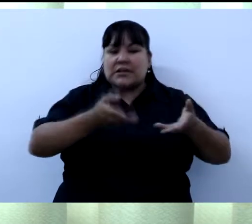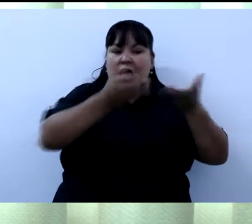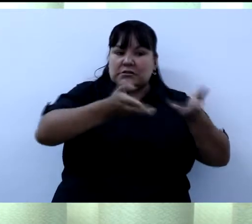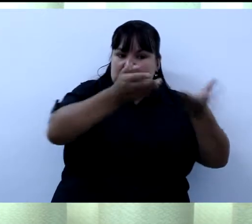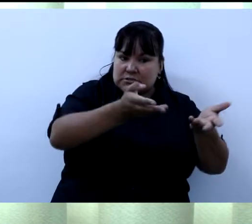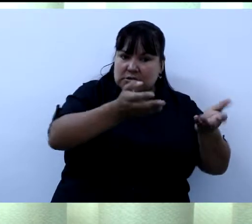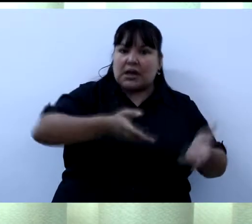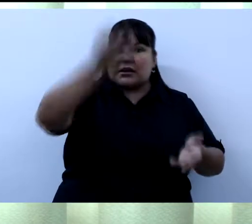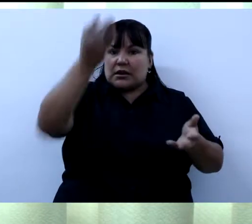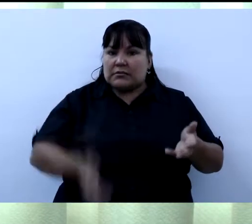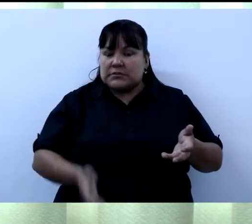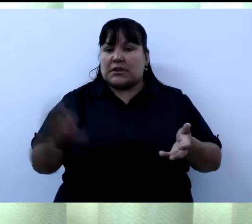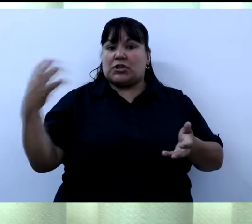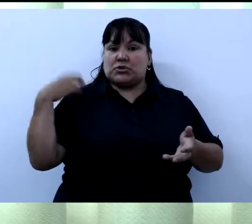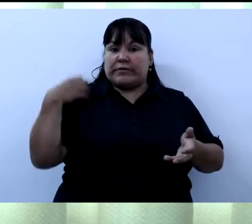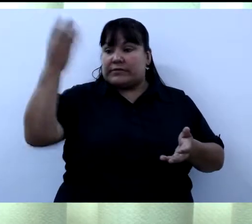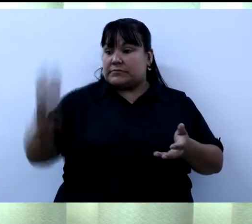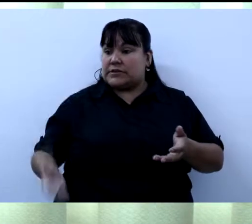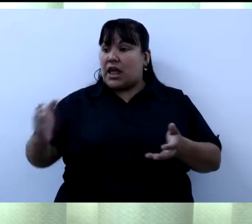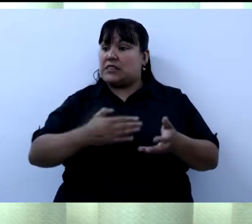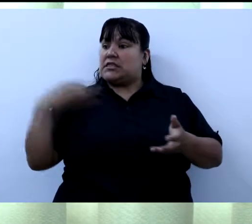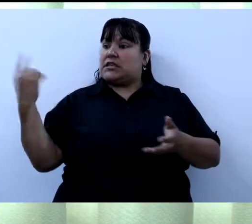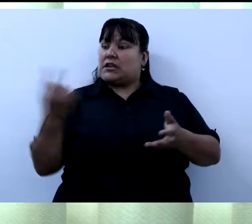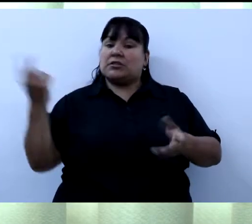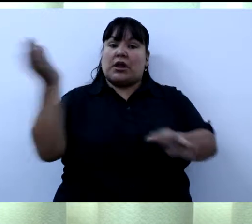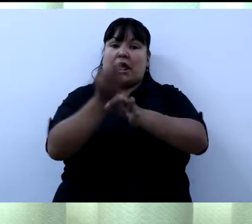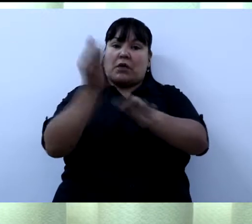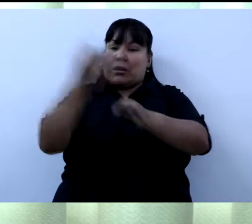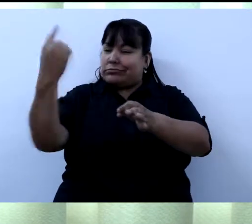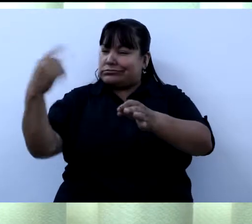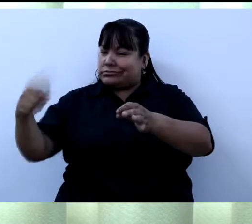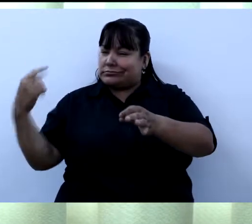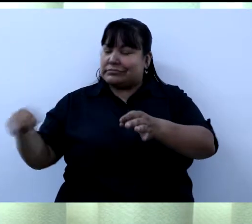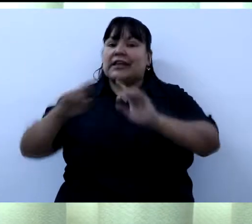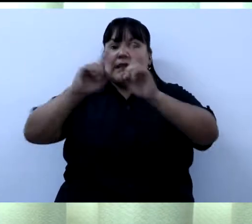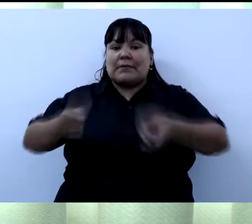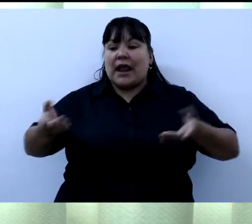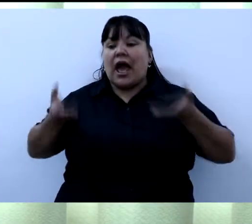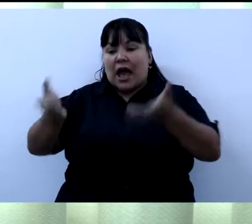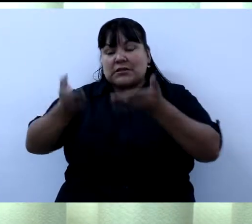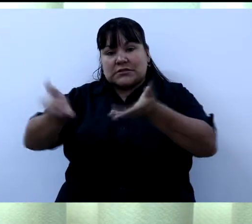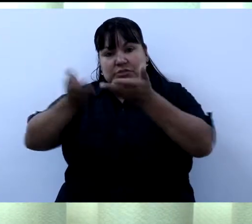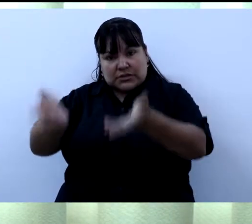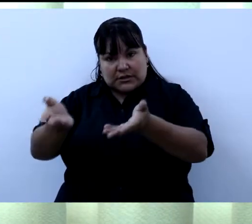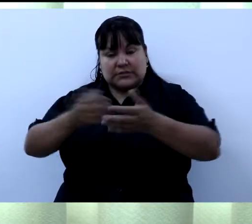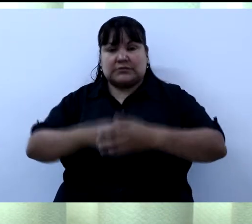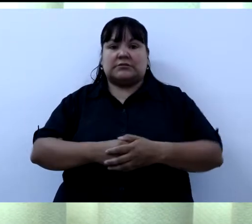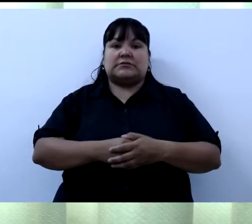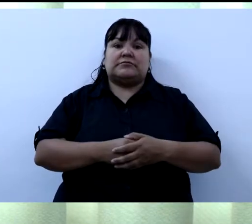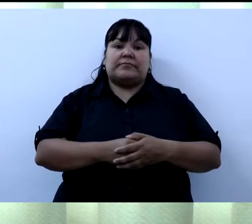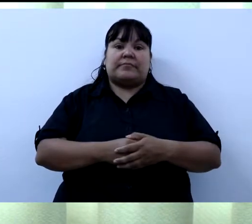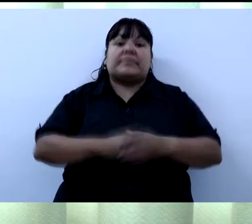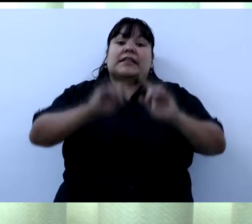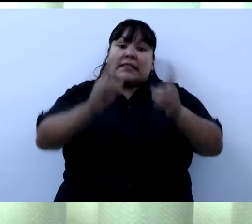la provincia. Como así también monitorear las acciones, la implementación de las políticas educativas